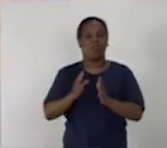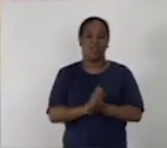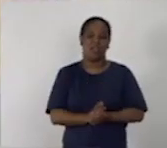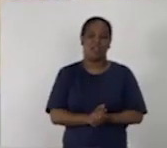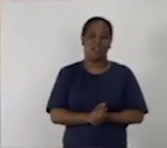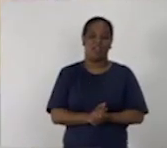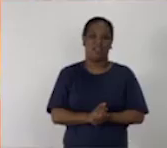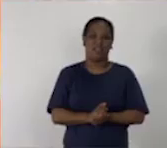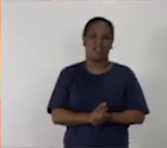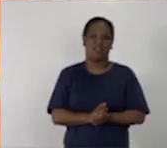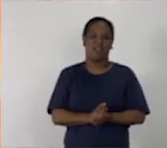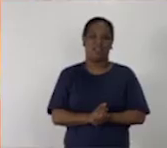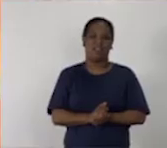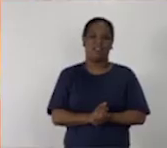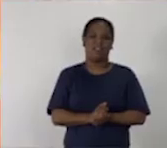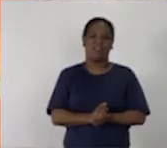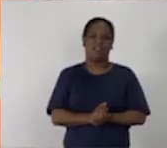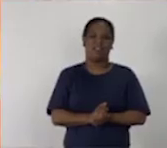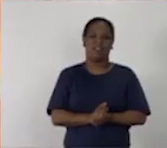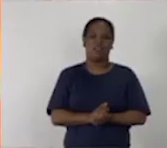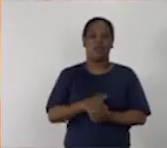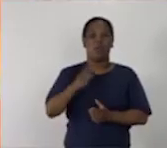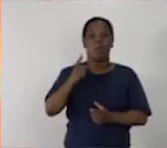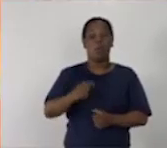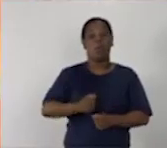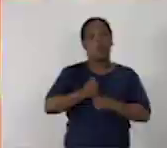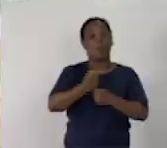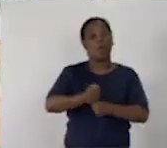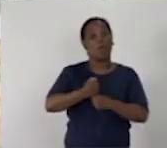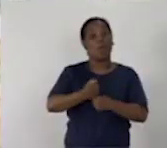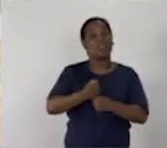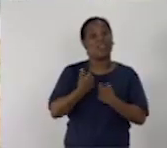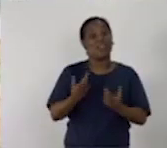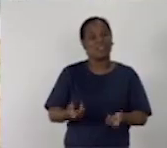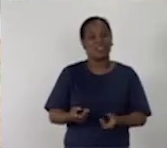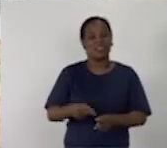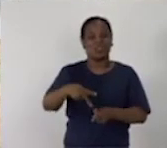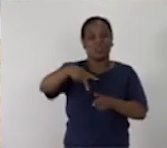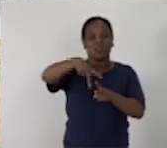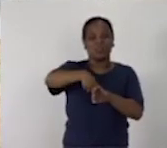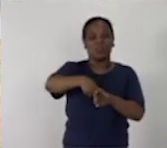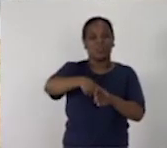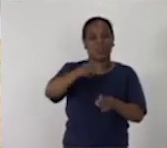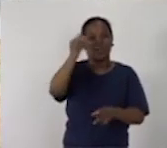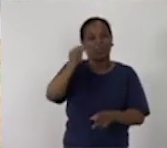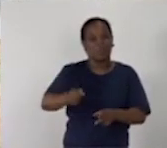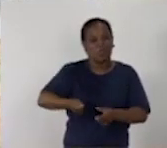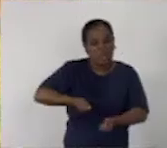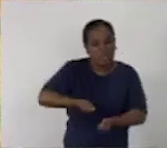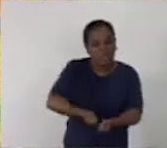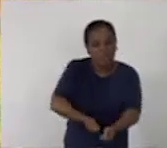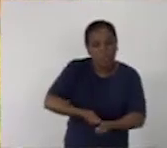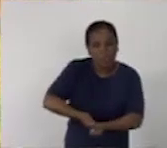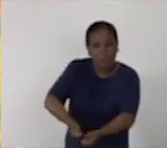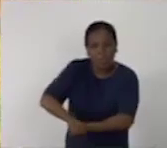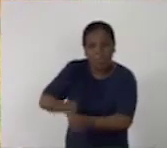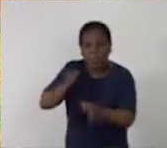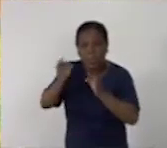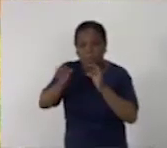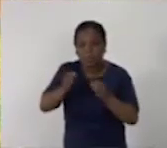ellos están, duermen. Un caballerizo es el que cuida de la caballeriza. En